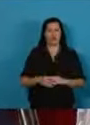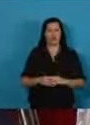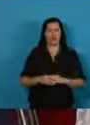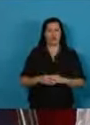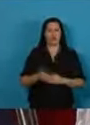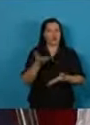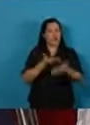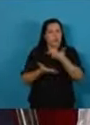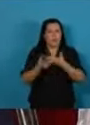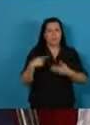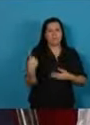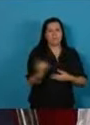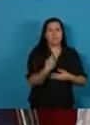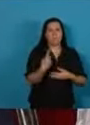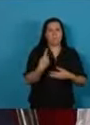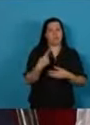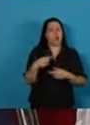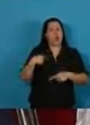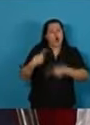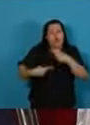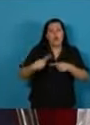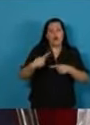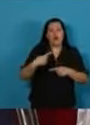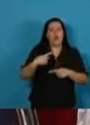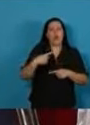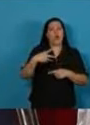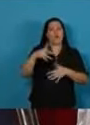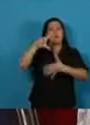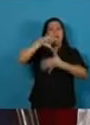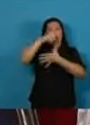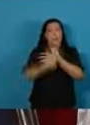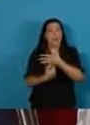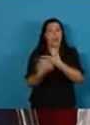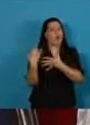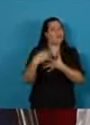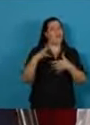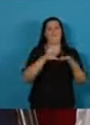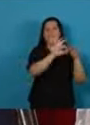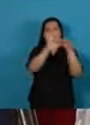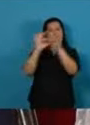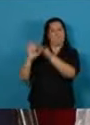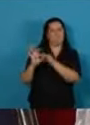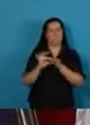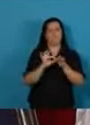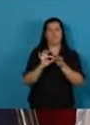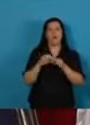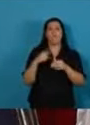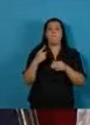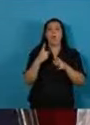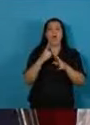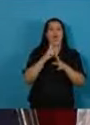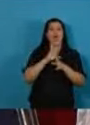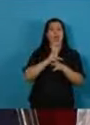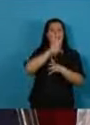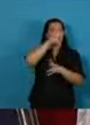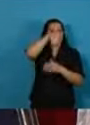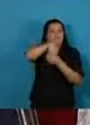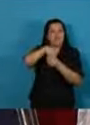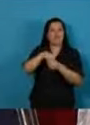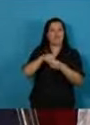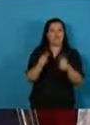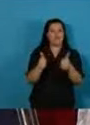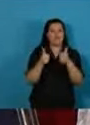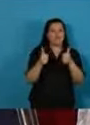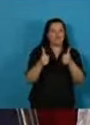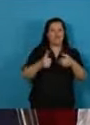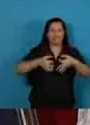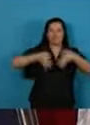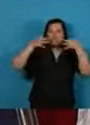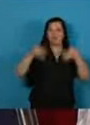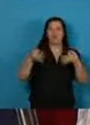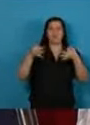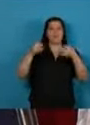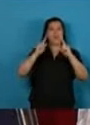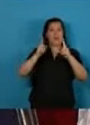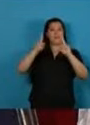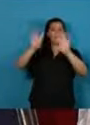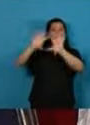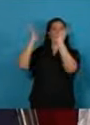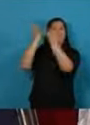Seguimos apostando por una América Latina unida para insertarnos con éxito y con dignidad en el mundo.